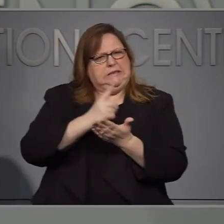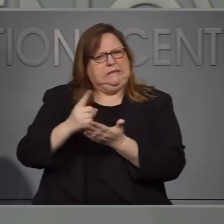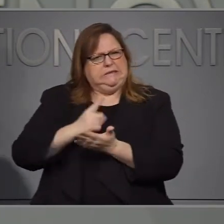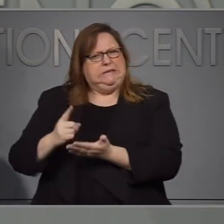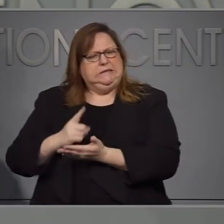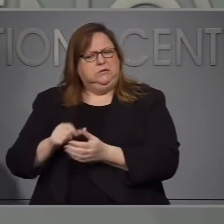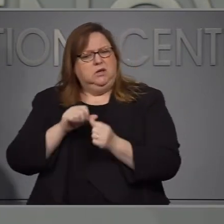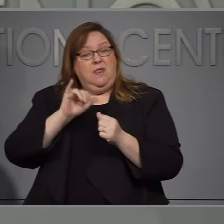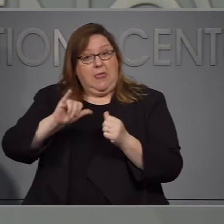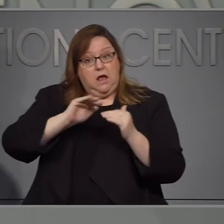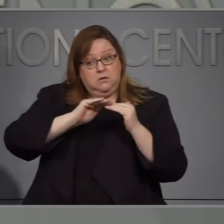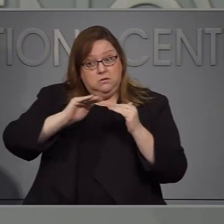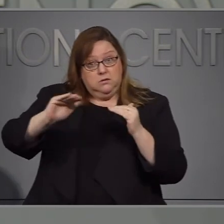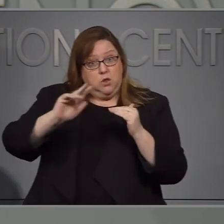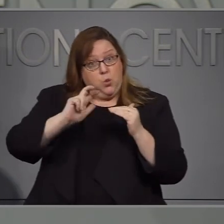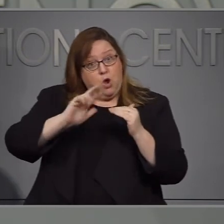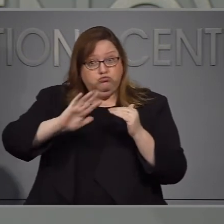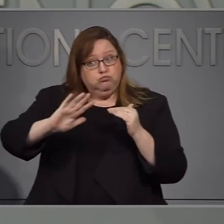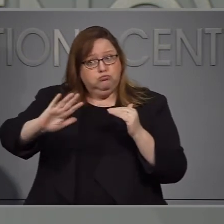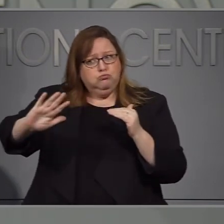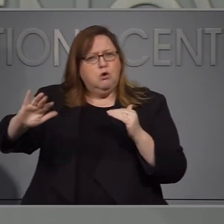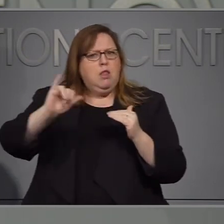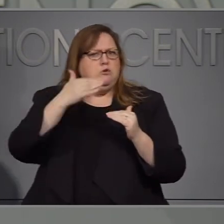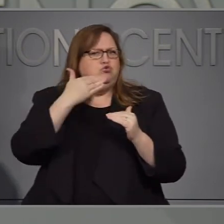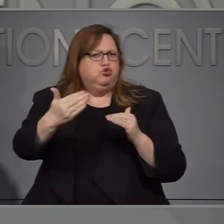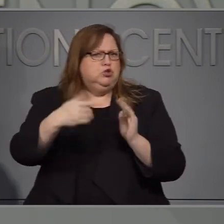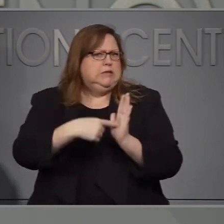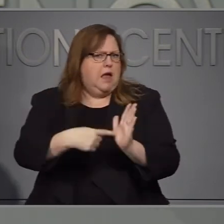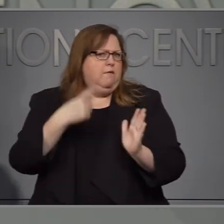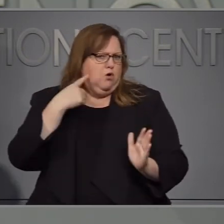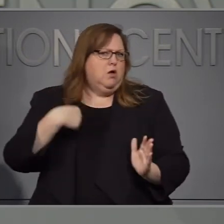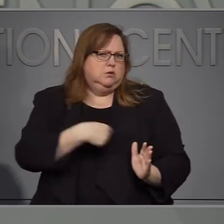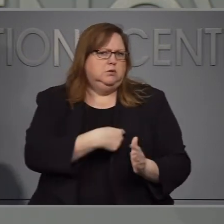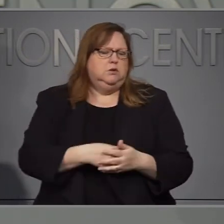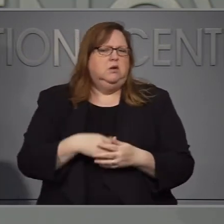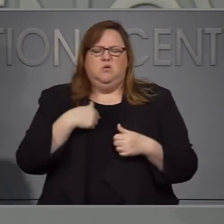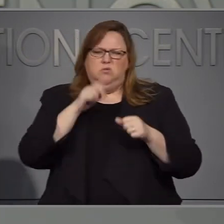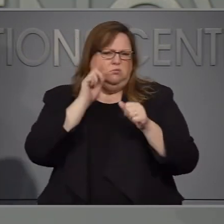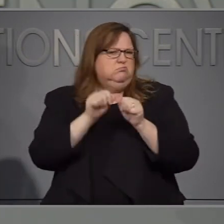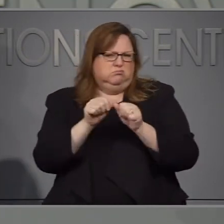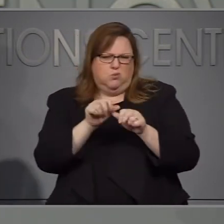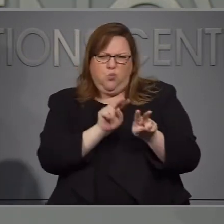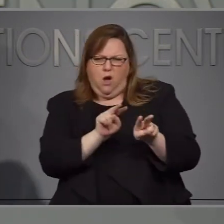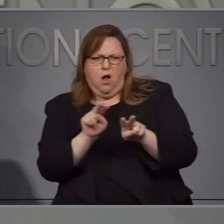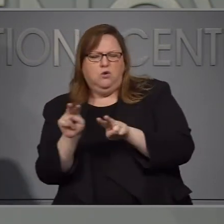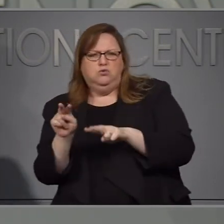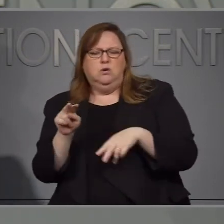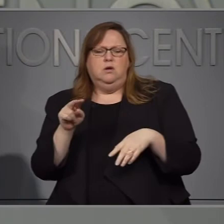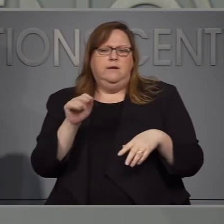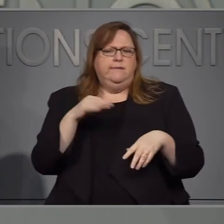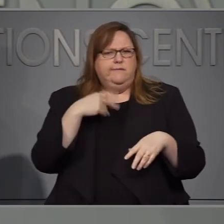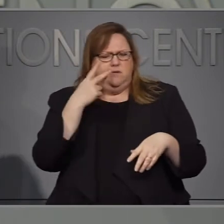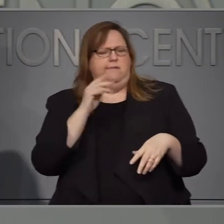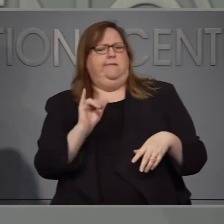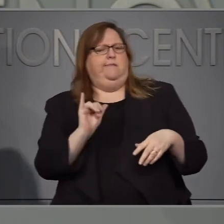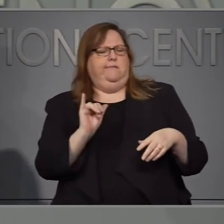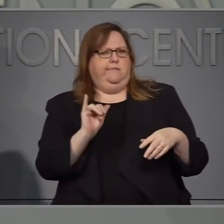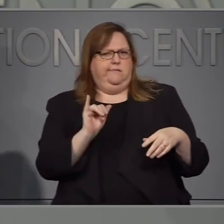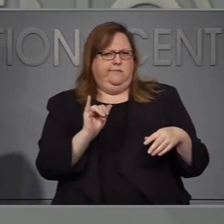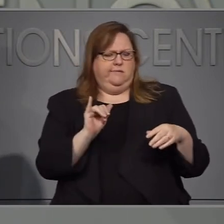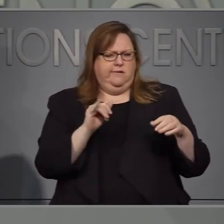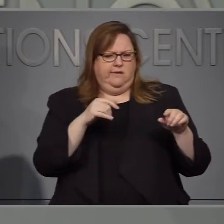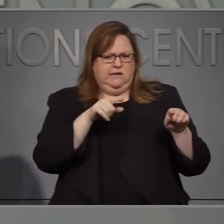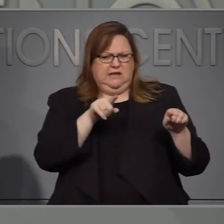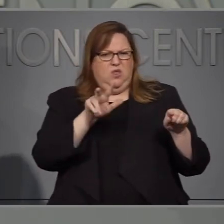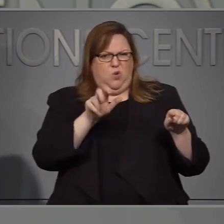estabilidad de camas en cuidados intensivos es esta está bien. Seguimos analizando esto si vemos alguna tendencia